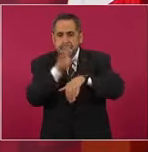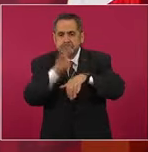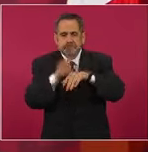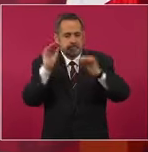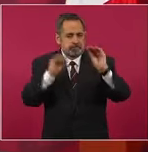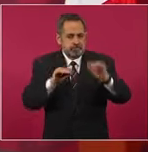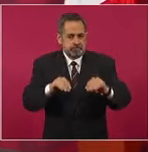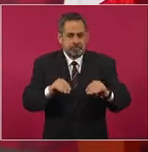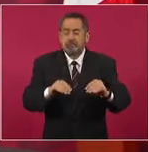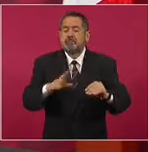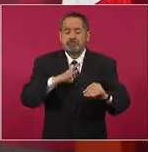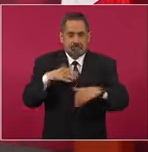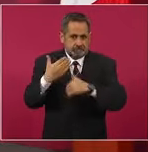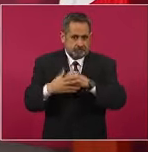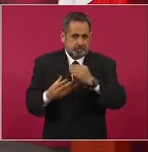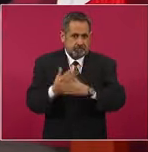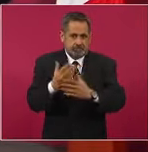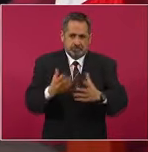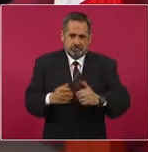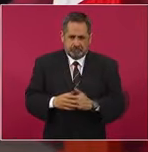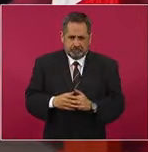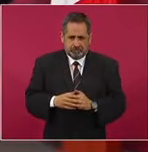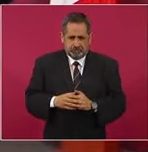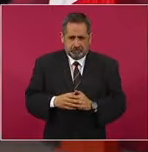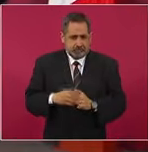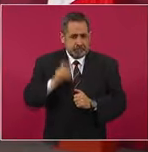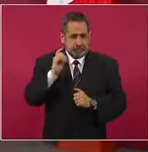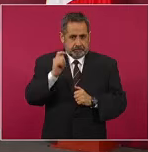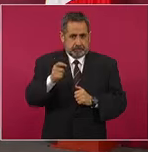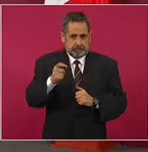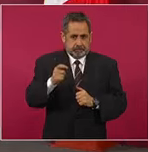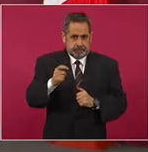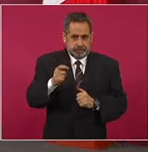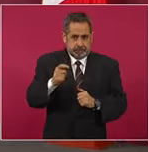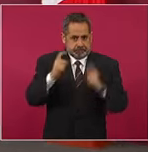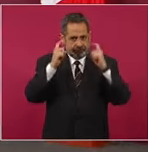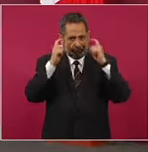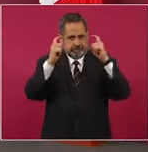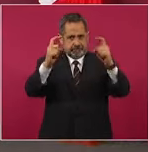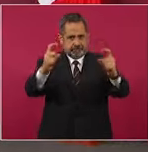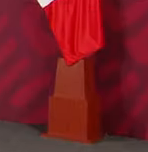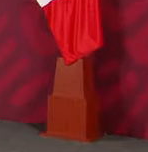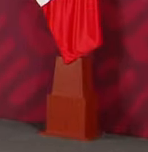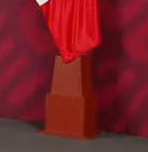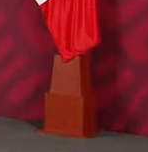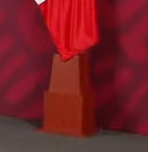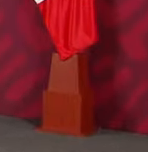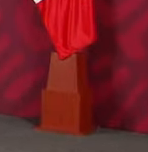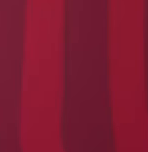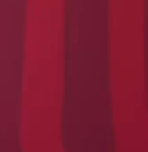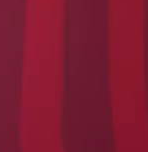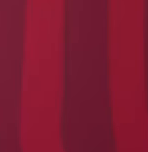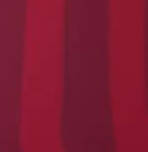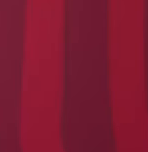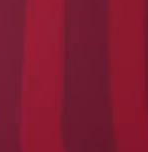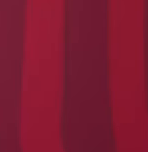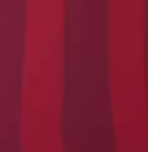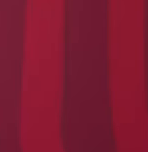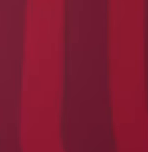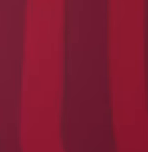entonces significa poner una infraestructura eléctrica.